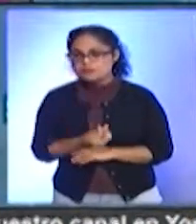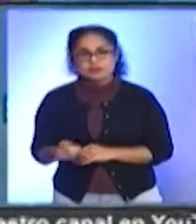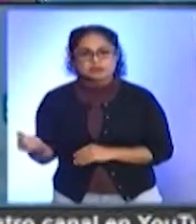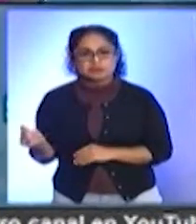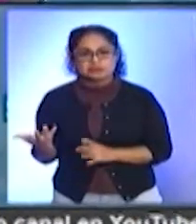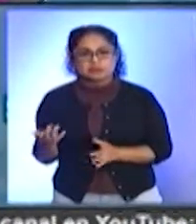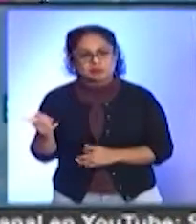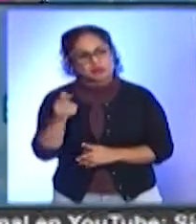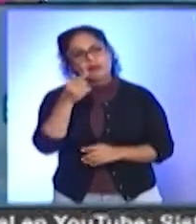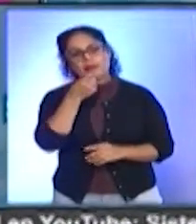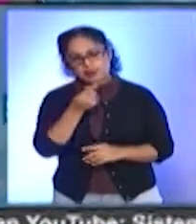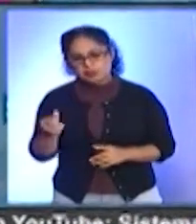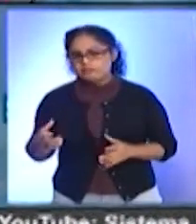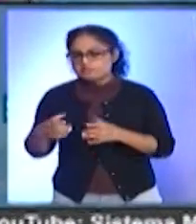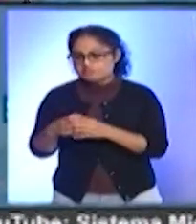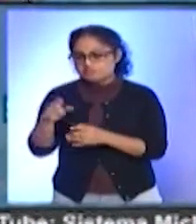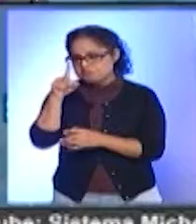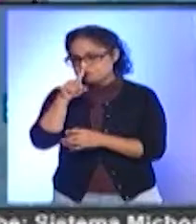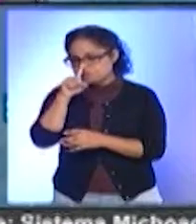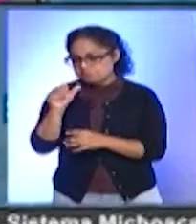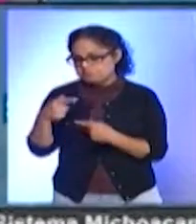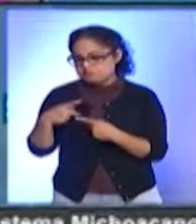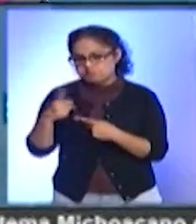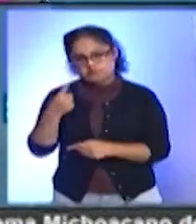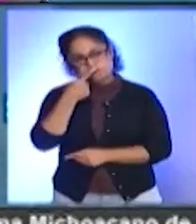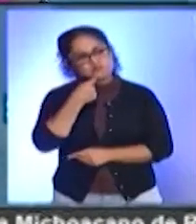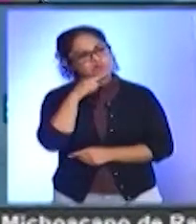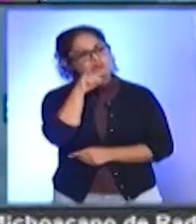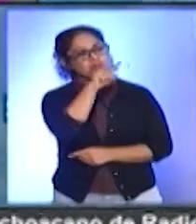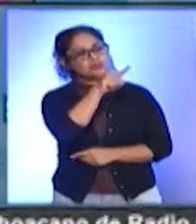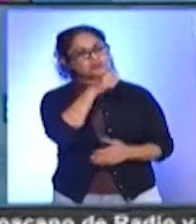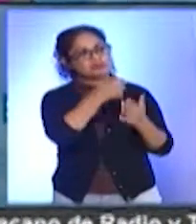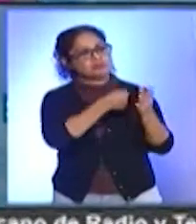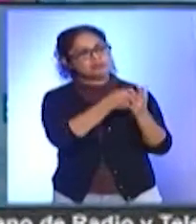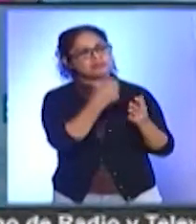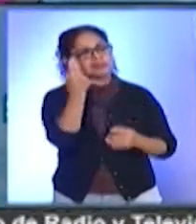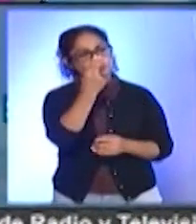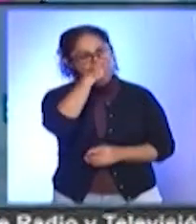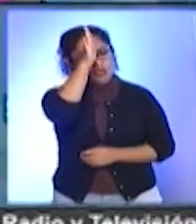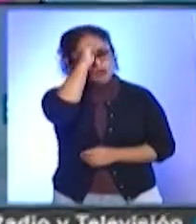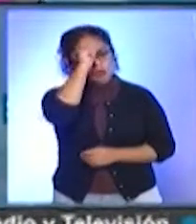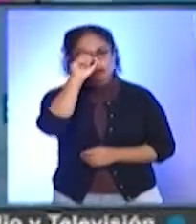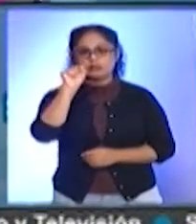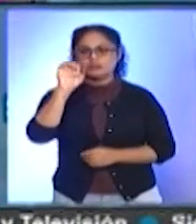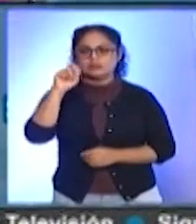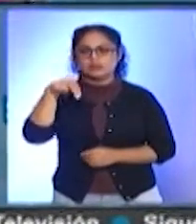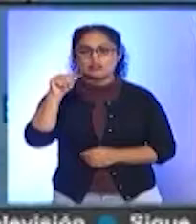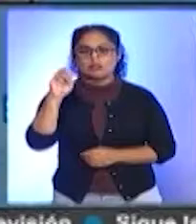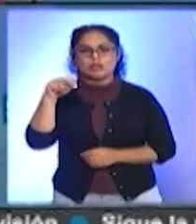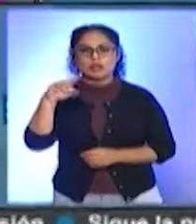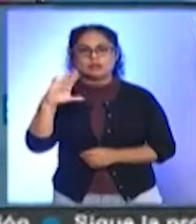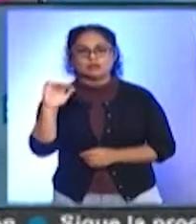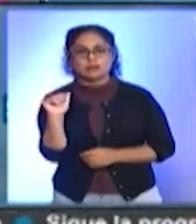promueven, atendiendo a que las sentencias o los acuerdos que se ofrezcan en esta materia únicamente benefician